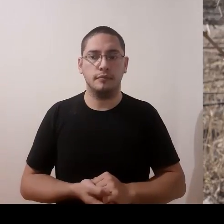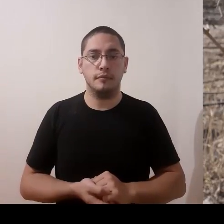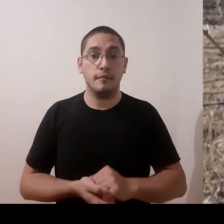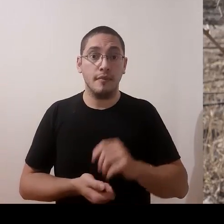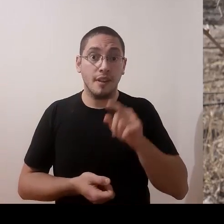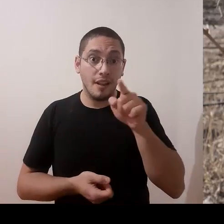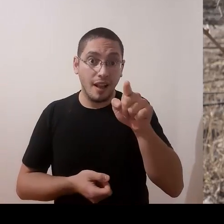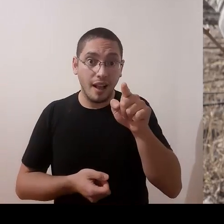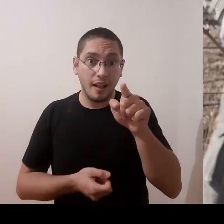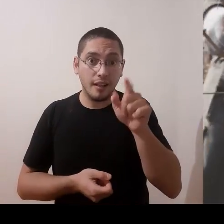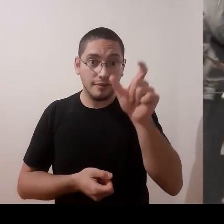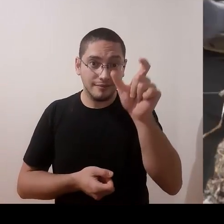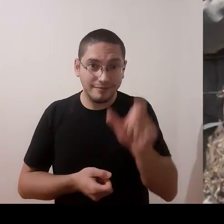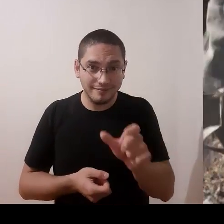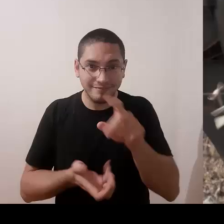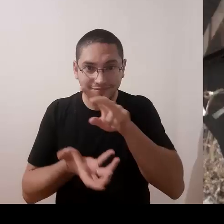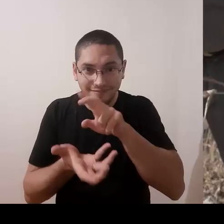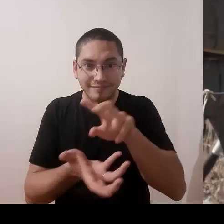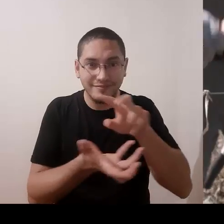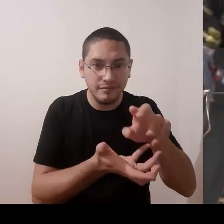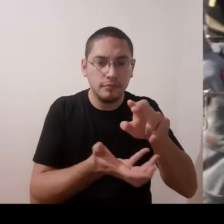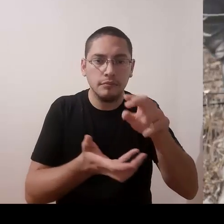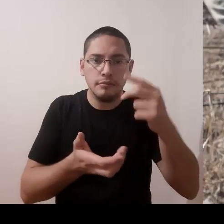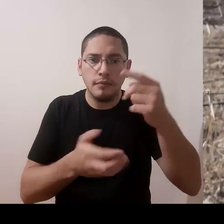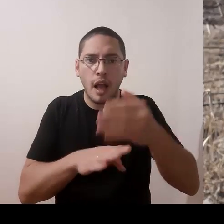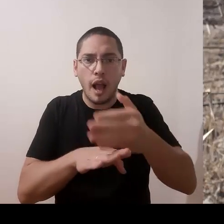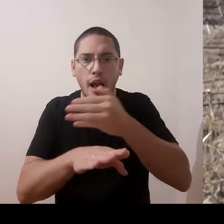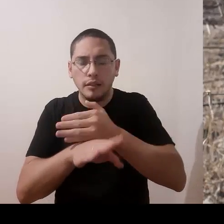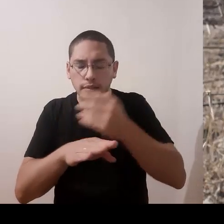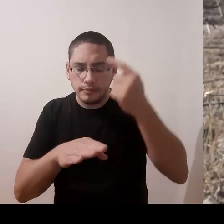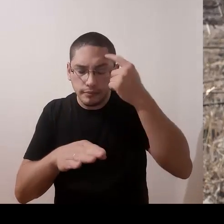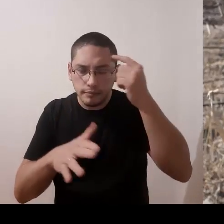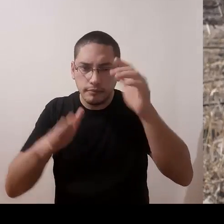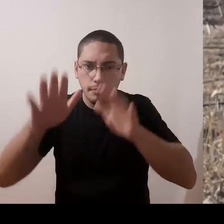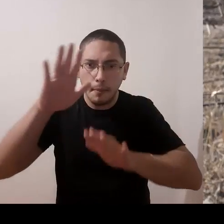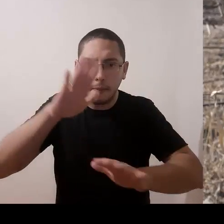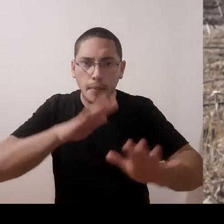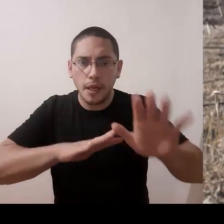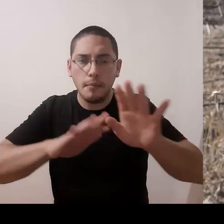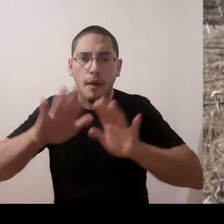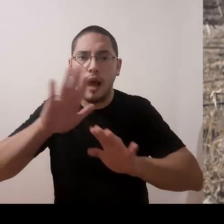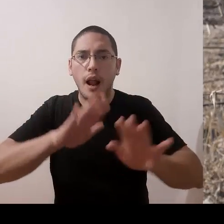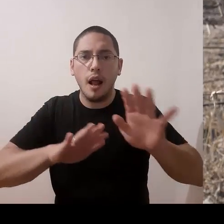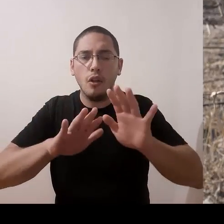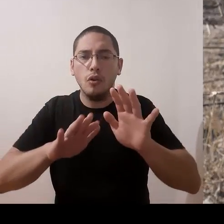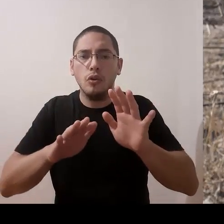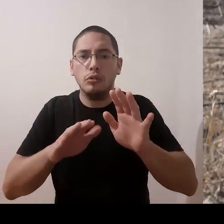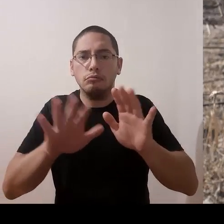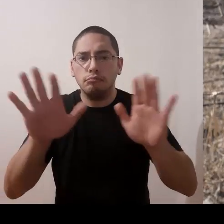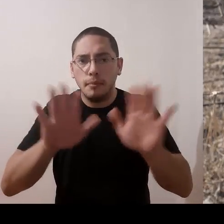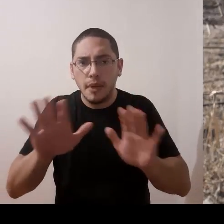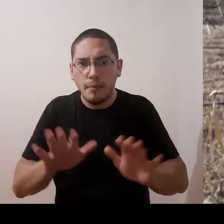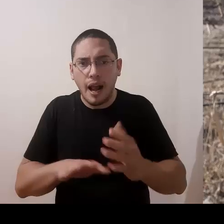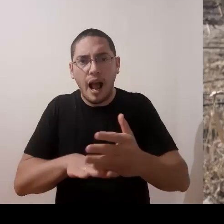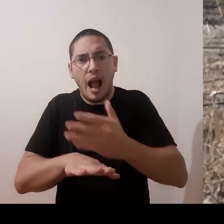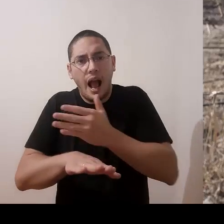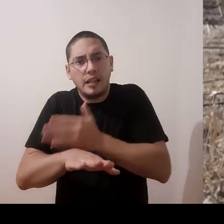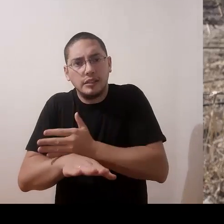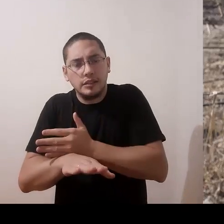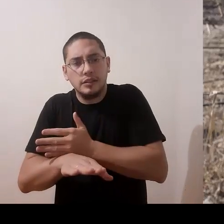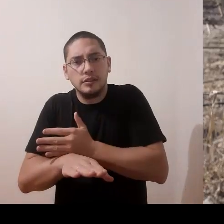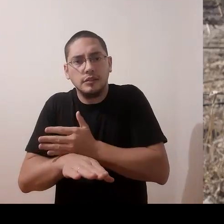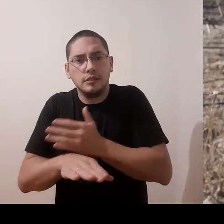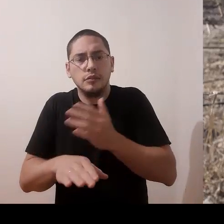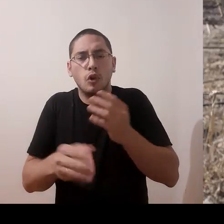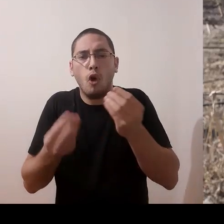Él ya está pensando en su arquitectura. Es un arquitecto porque él va a